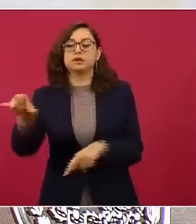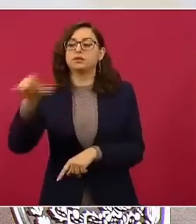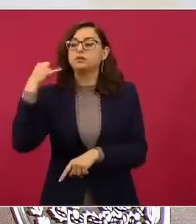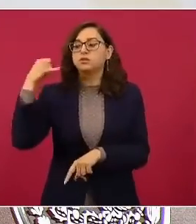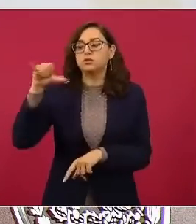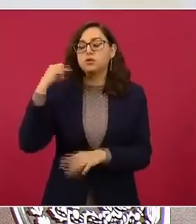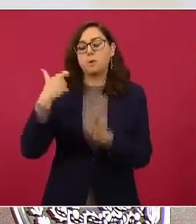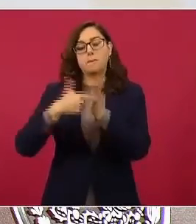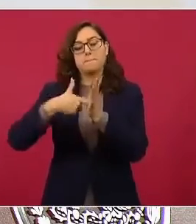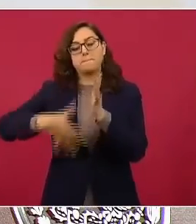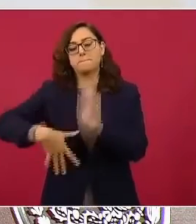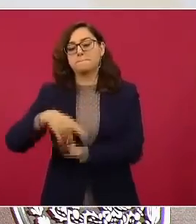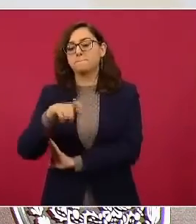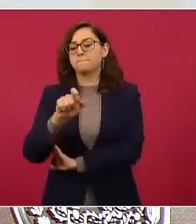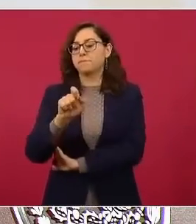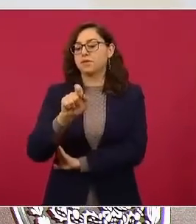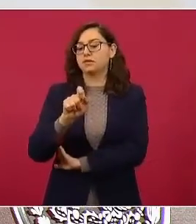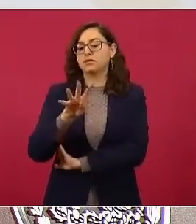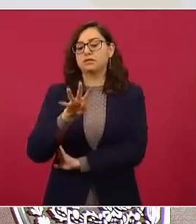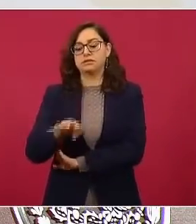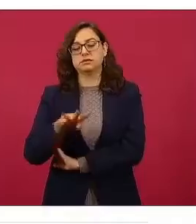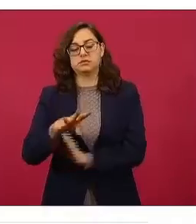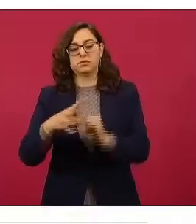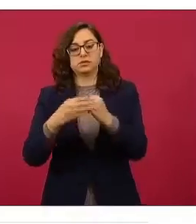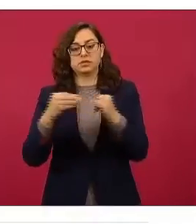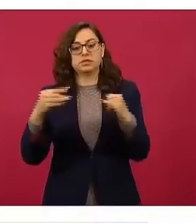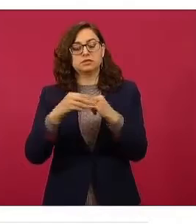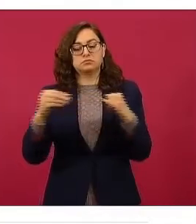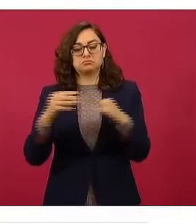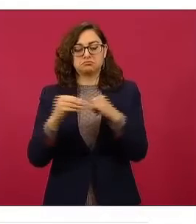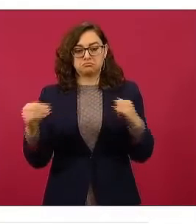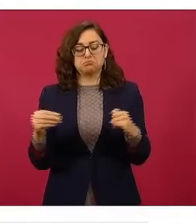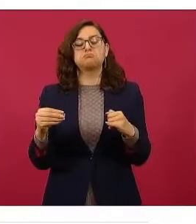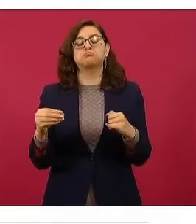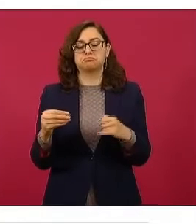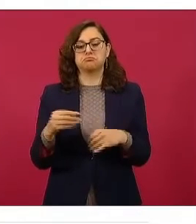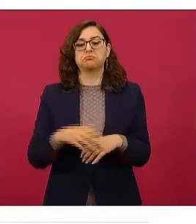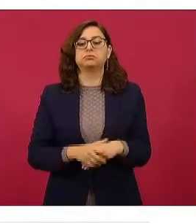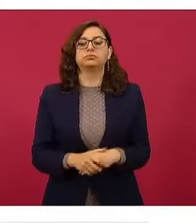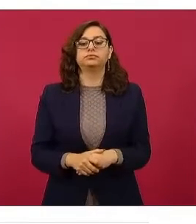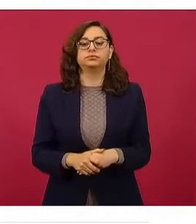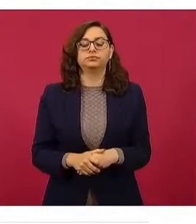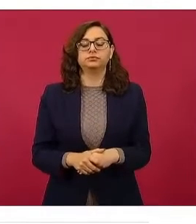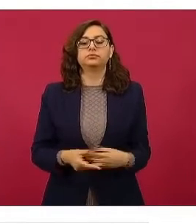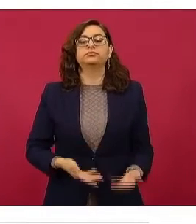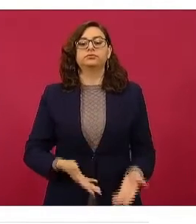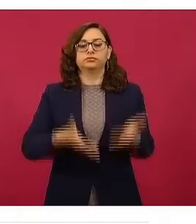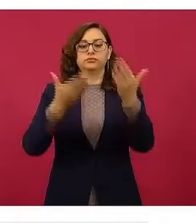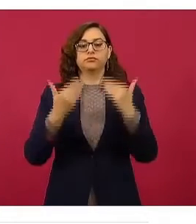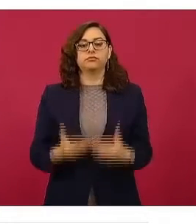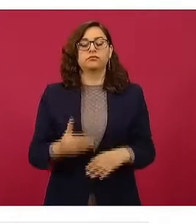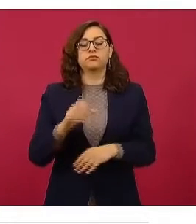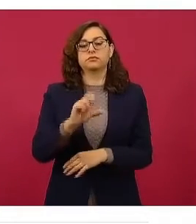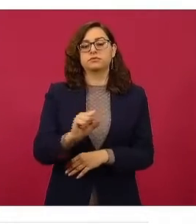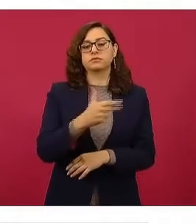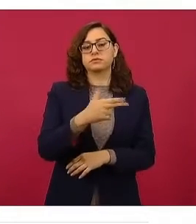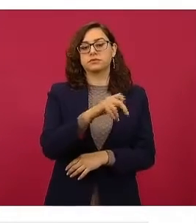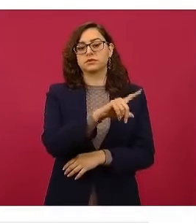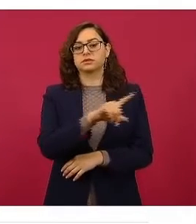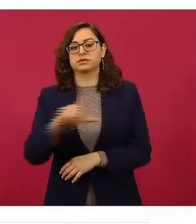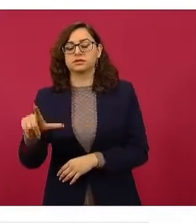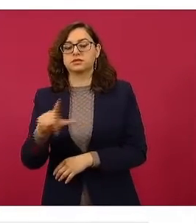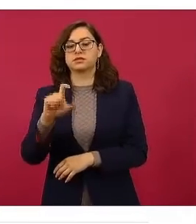con un precio de 20 pesos 19 centavos por litro, es la opción más económica. De Shell, 24